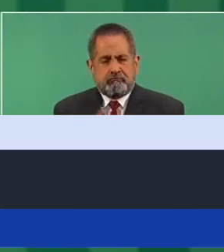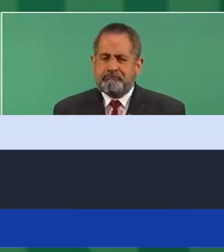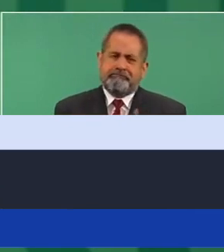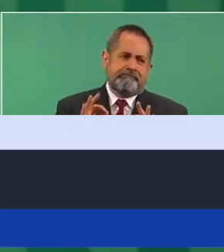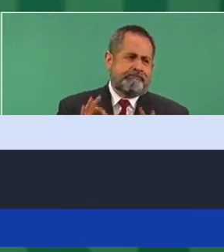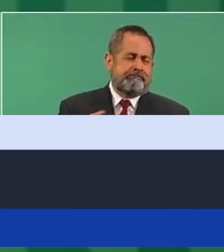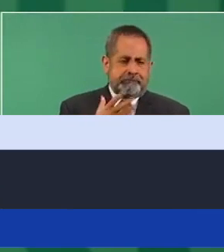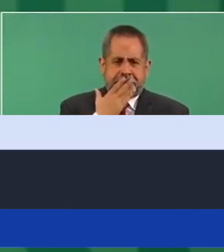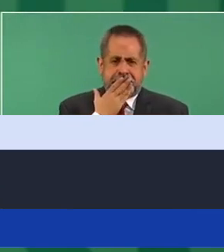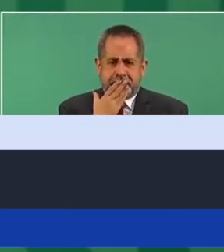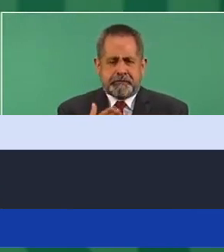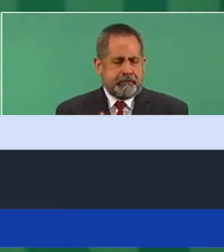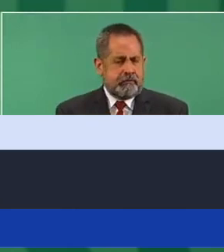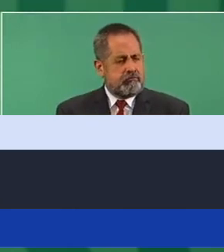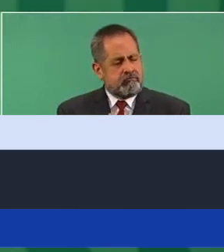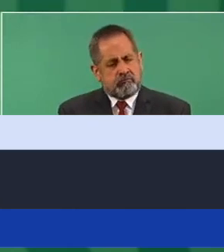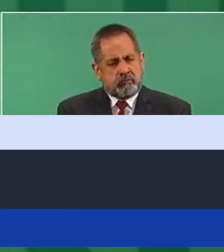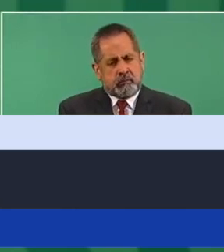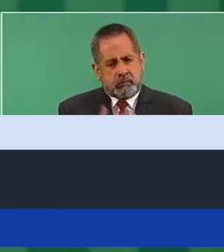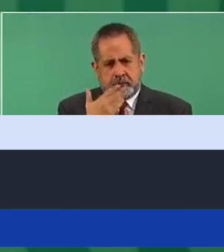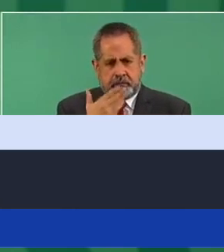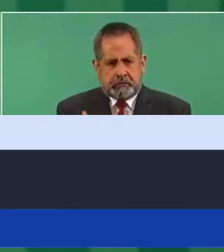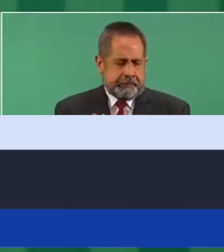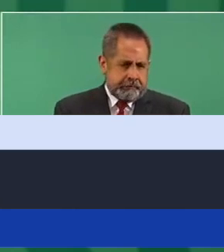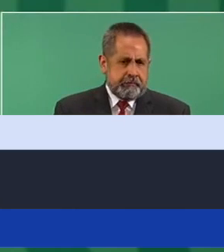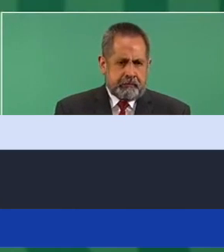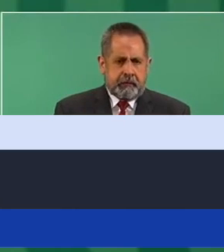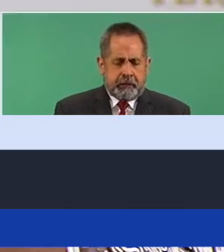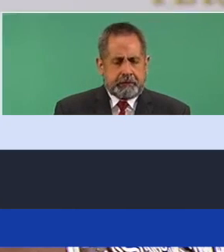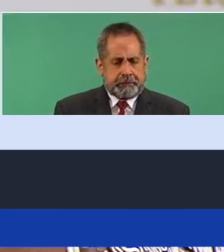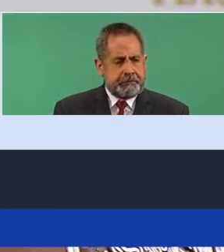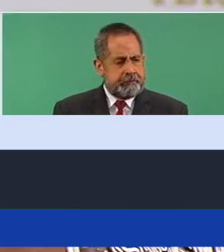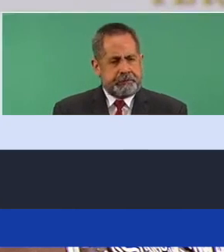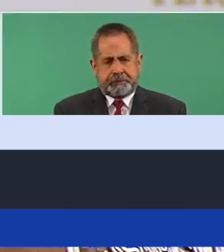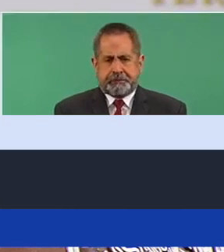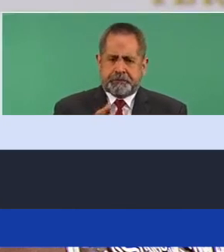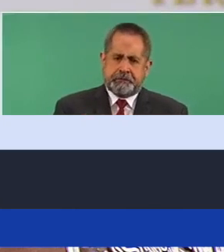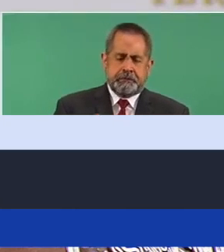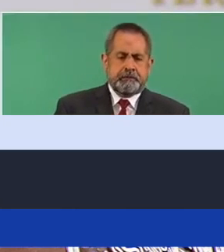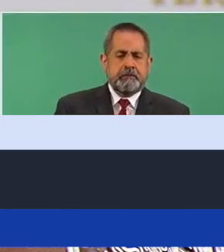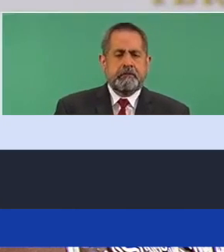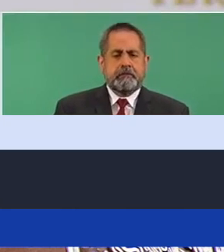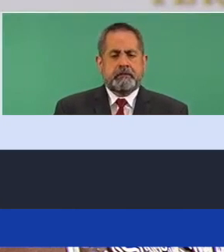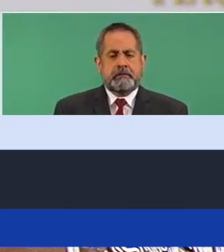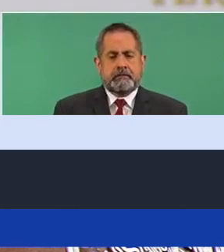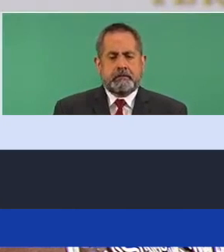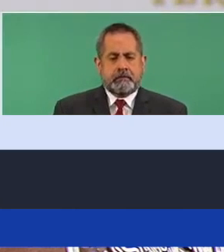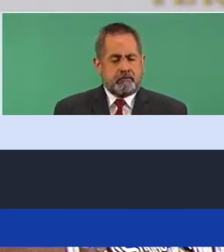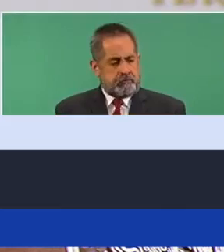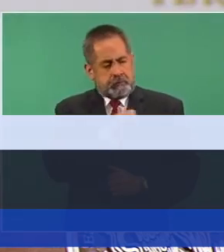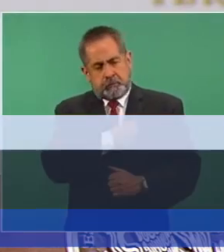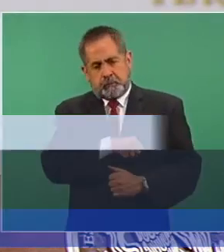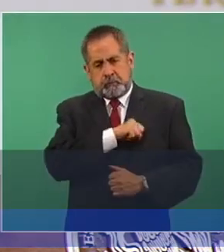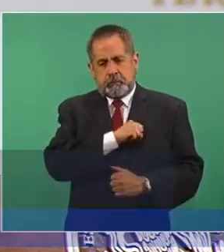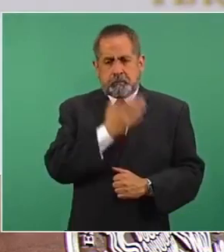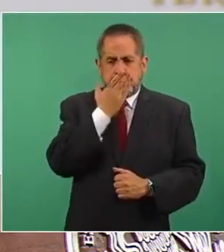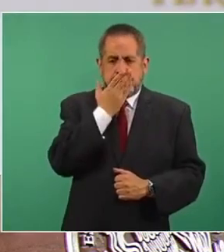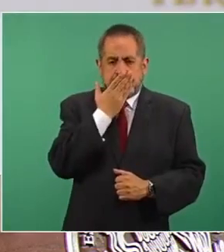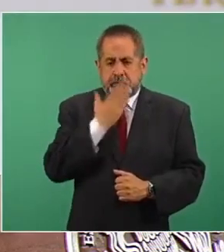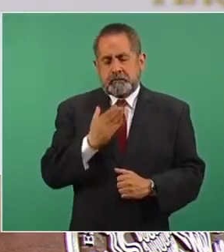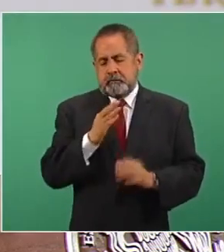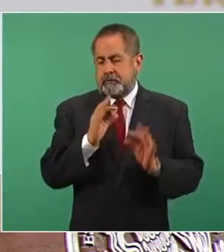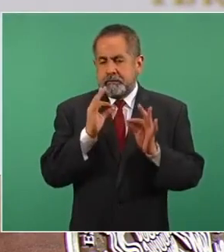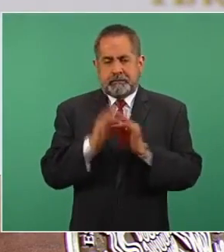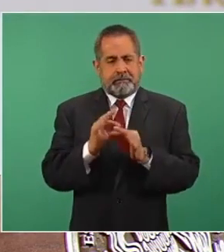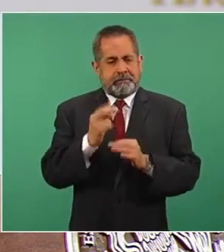me da mucho gusto porque ya sanó, eso es lo más